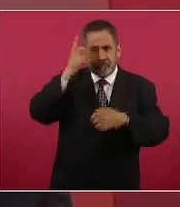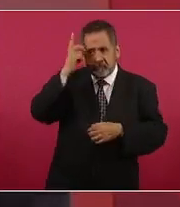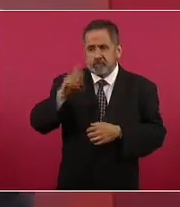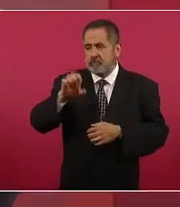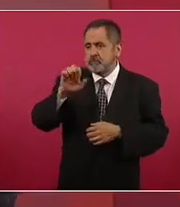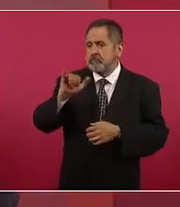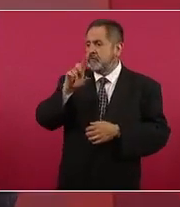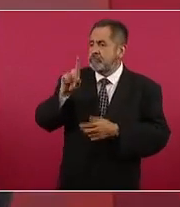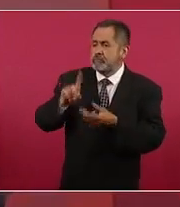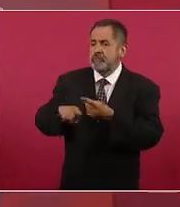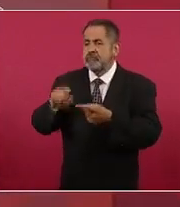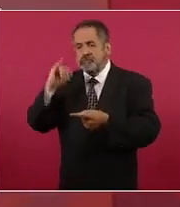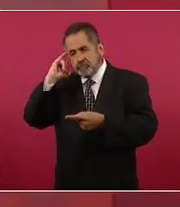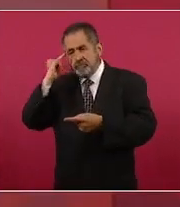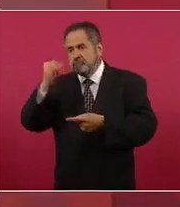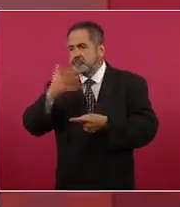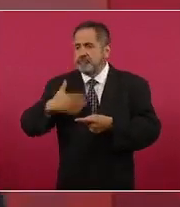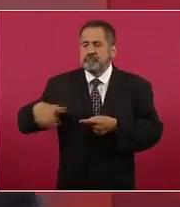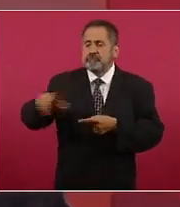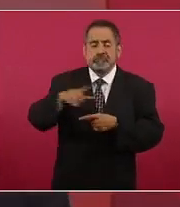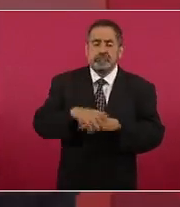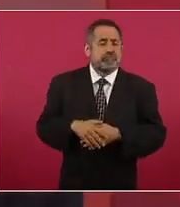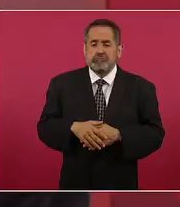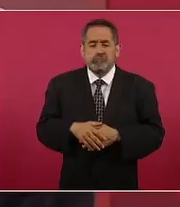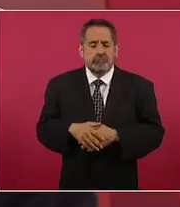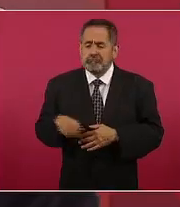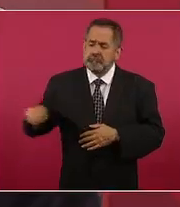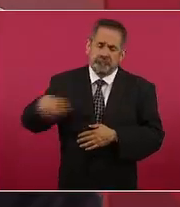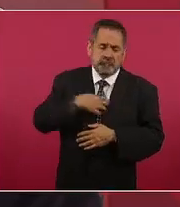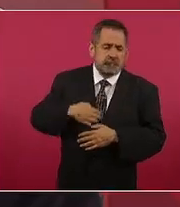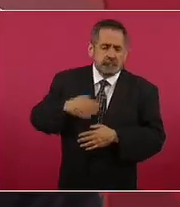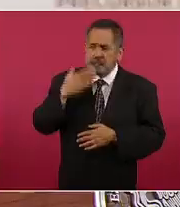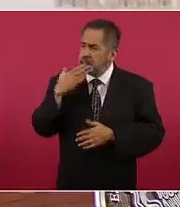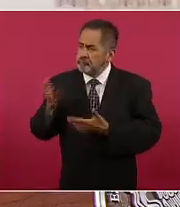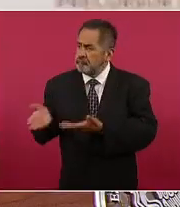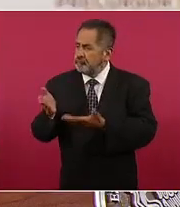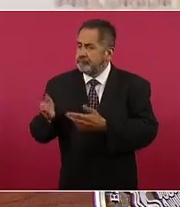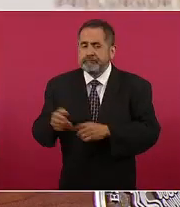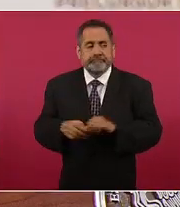no son los campesinos no son los propietarios de la tierra